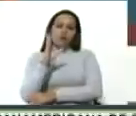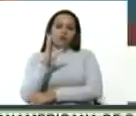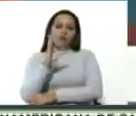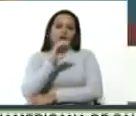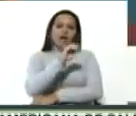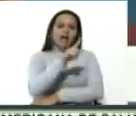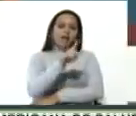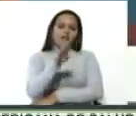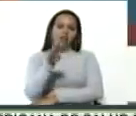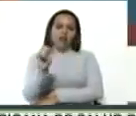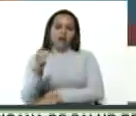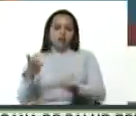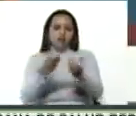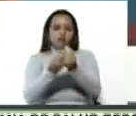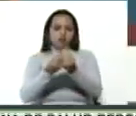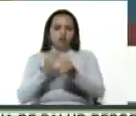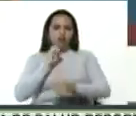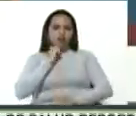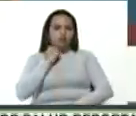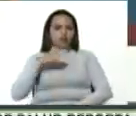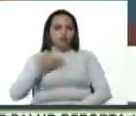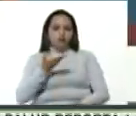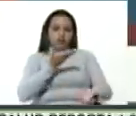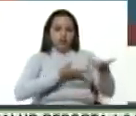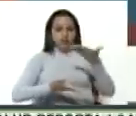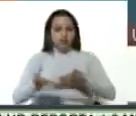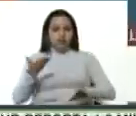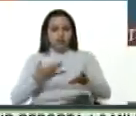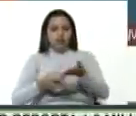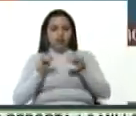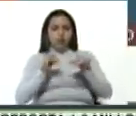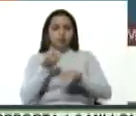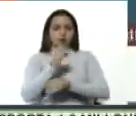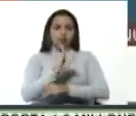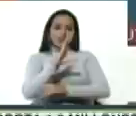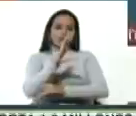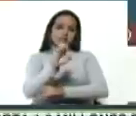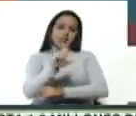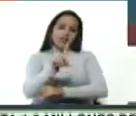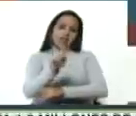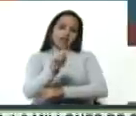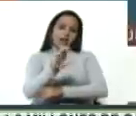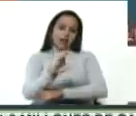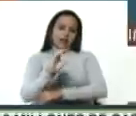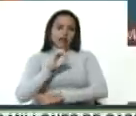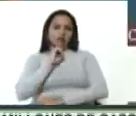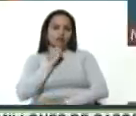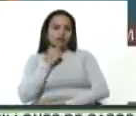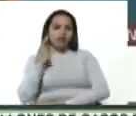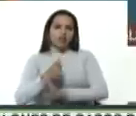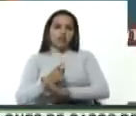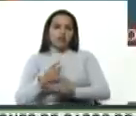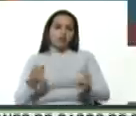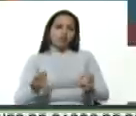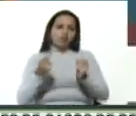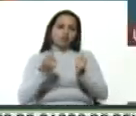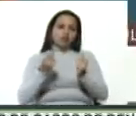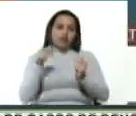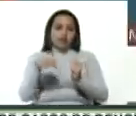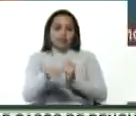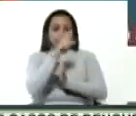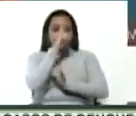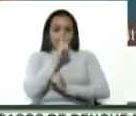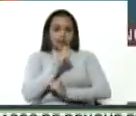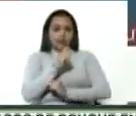-Rusia, para poder allí intercambiar. Así como existe el foro CELAC-Rusia, que debe activarse este año, bueno, un